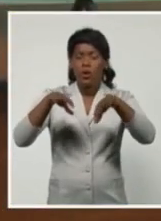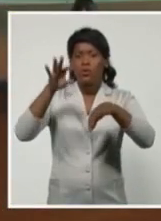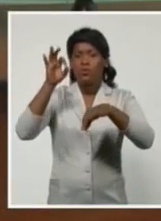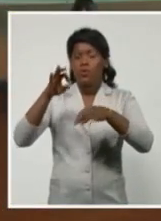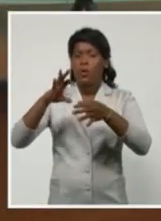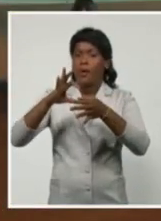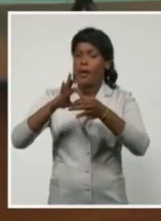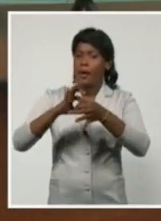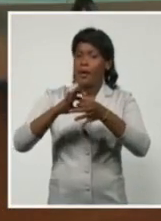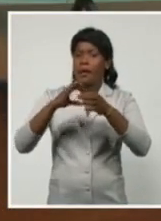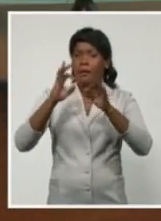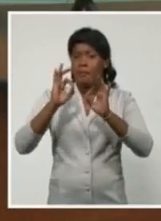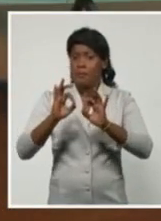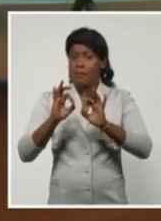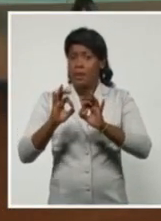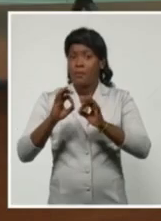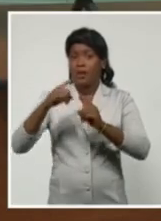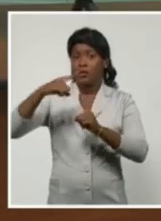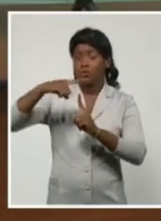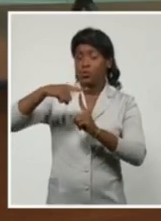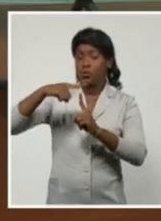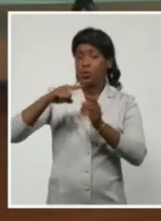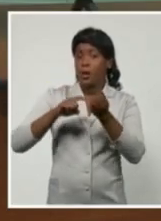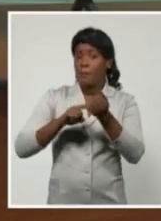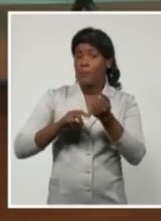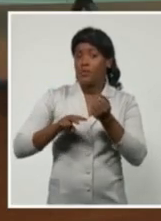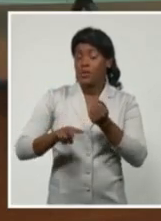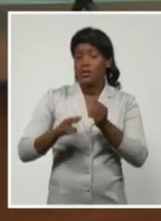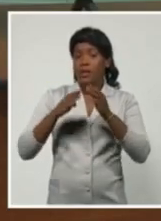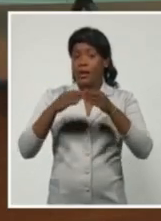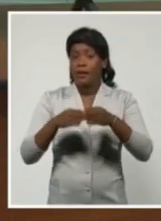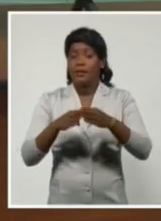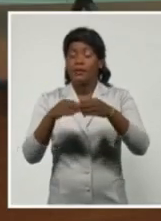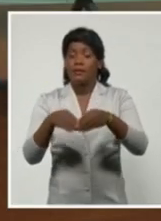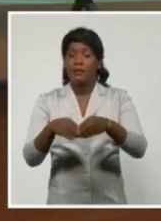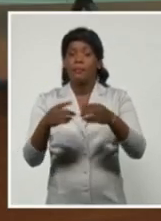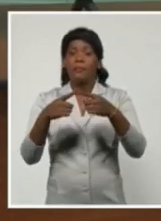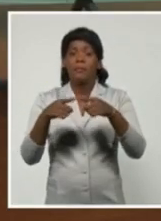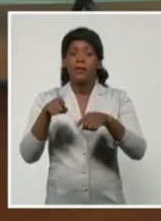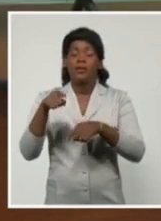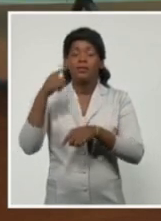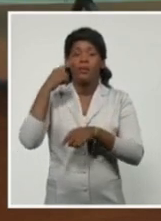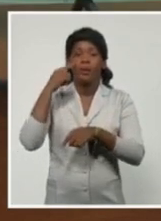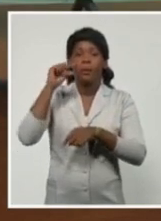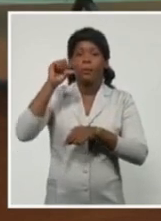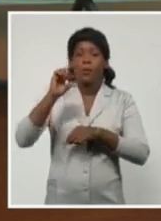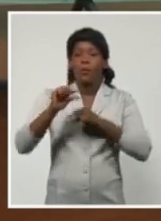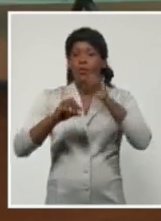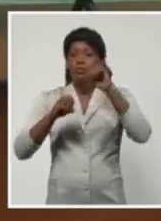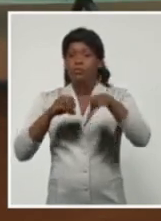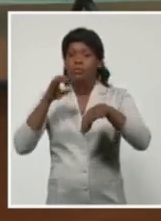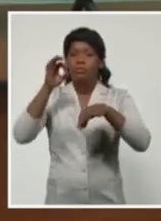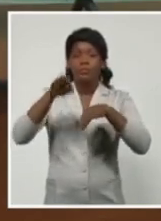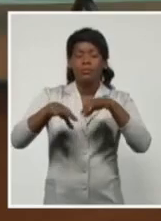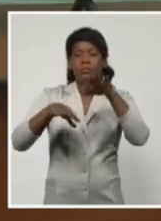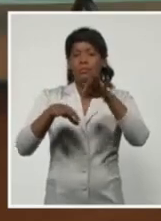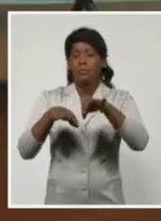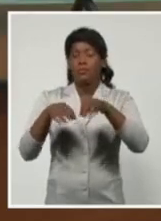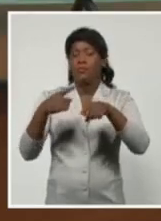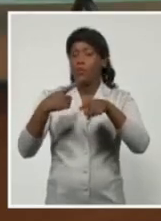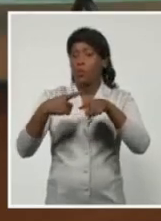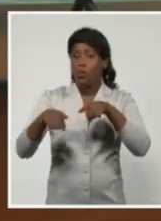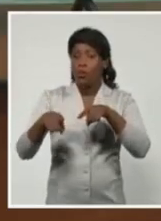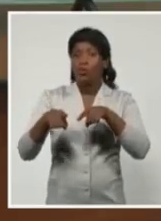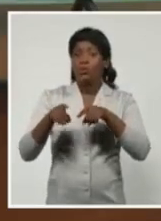las Tunas. y aquí está la zona central y la nubosidad que está al sur. La posición